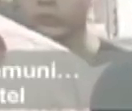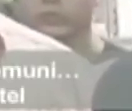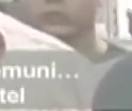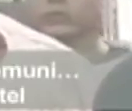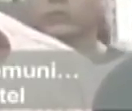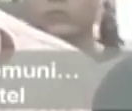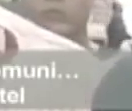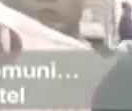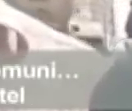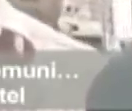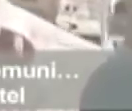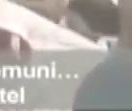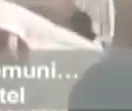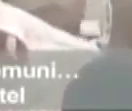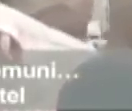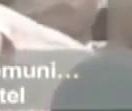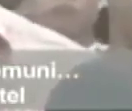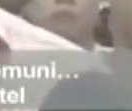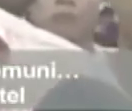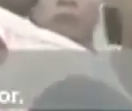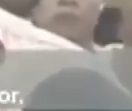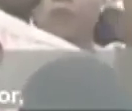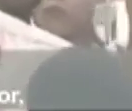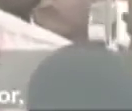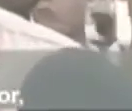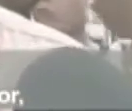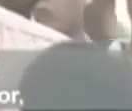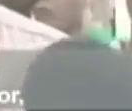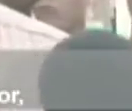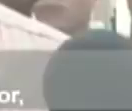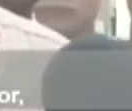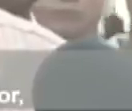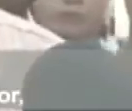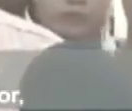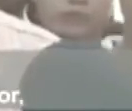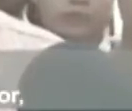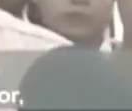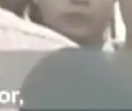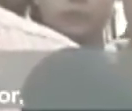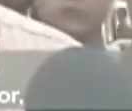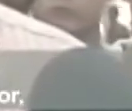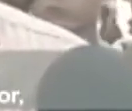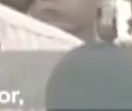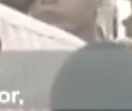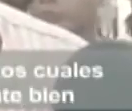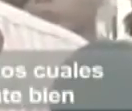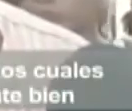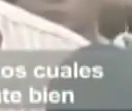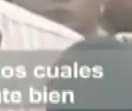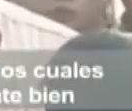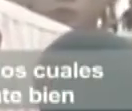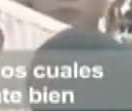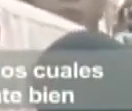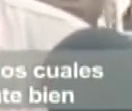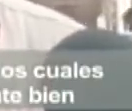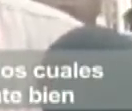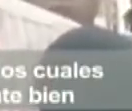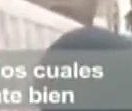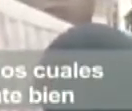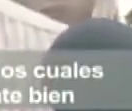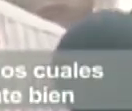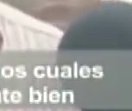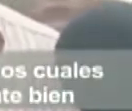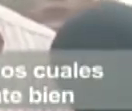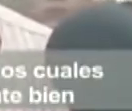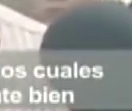no porque por medio de ellos por medio de ellos y el personal del hotel que ellos tienen su contacto se han comunicado con el señor embajador con el